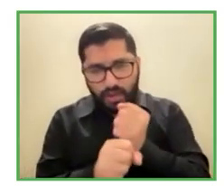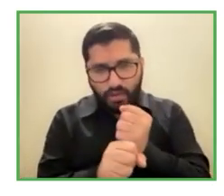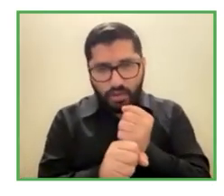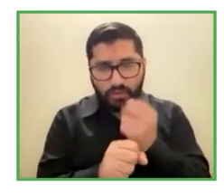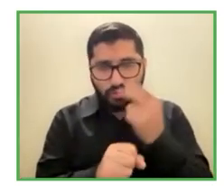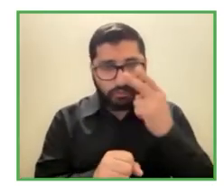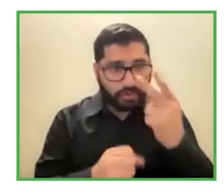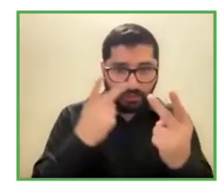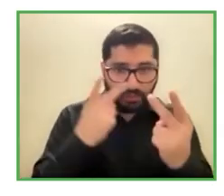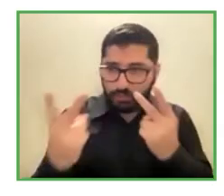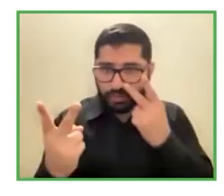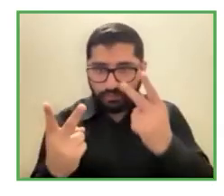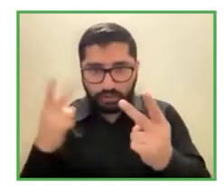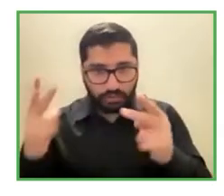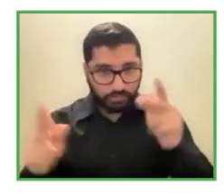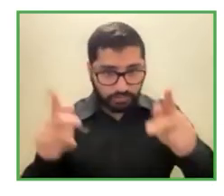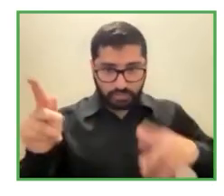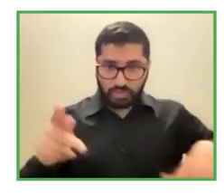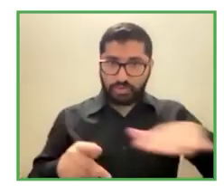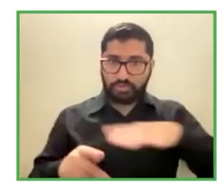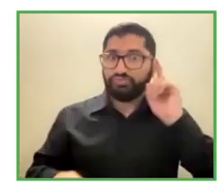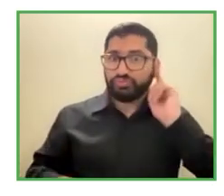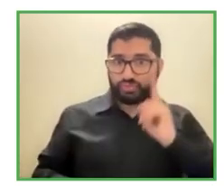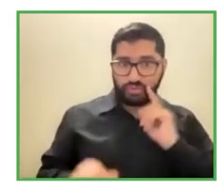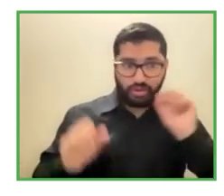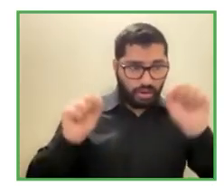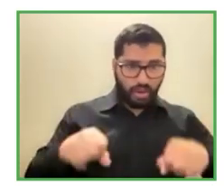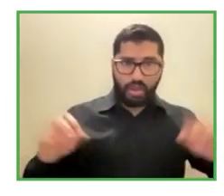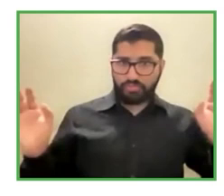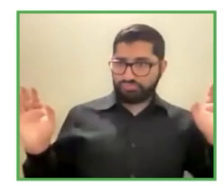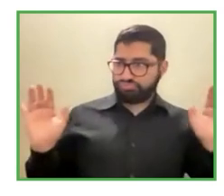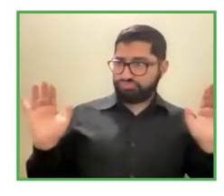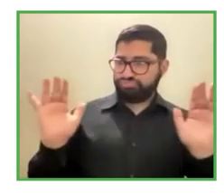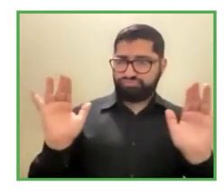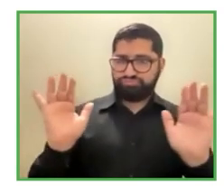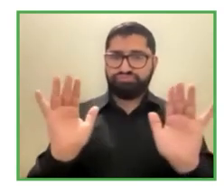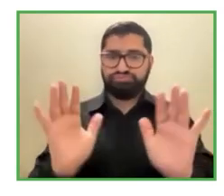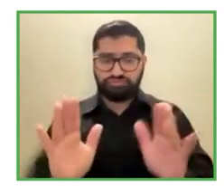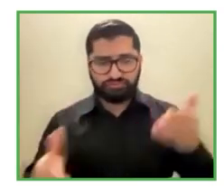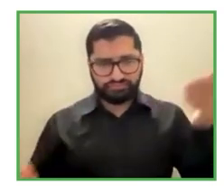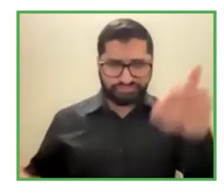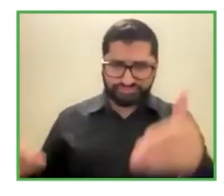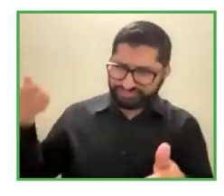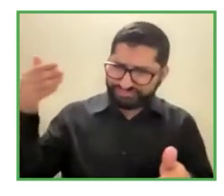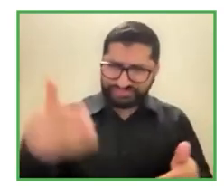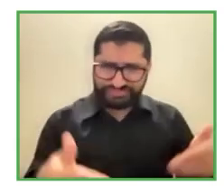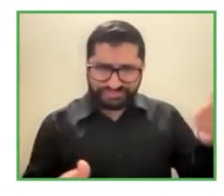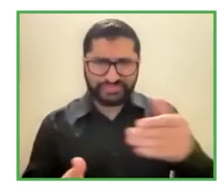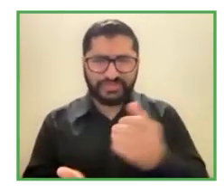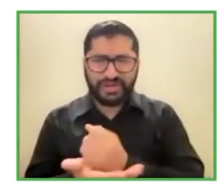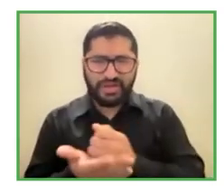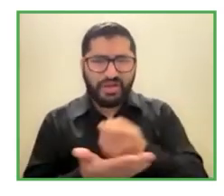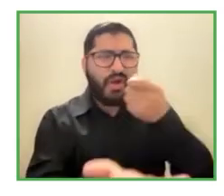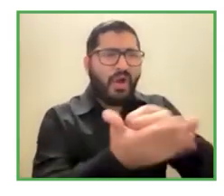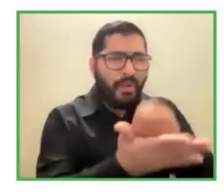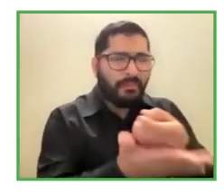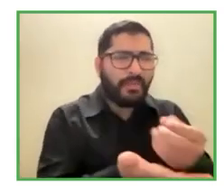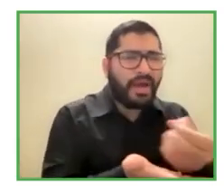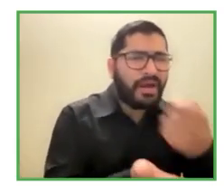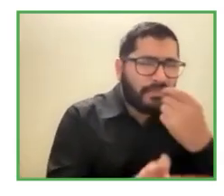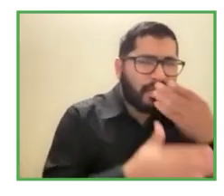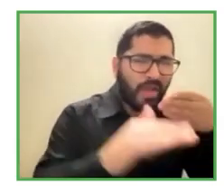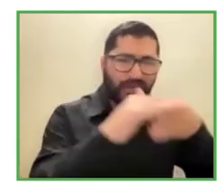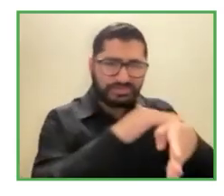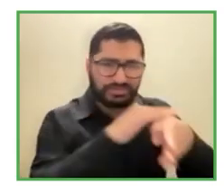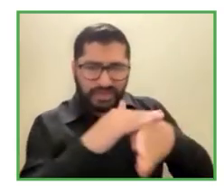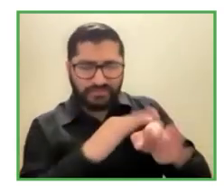a la farmacia y cada vez más proyectos se desarrollaron y de esa manera se movió todo muy rápido y fue realmente muy muy